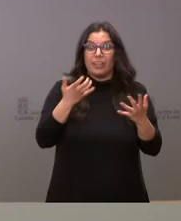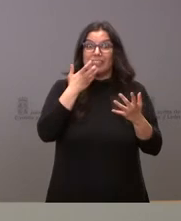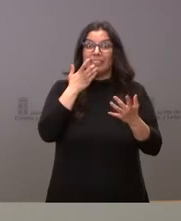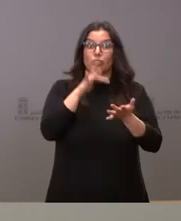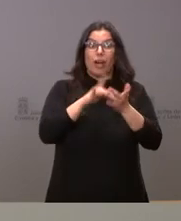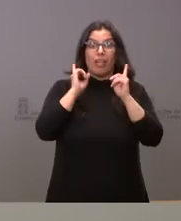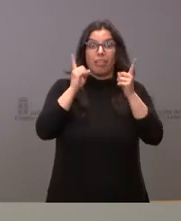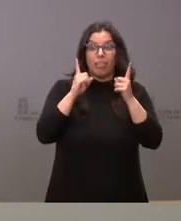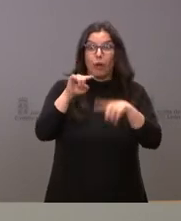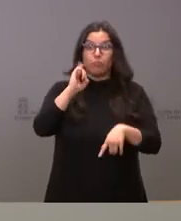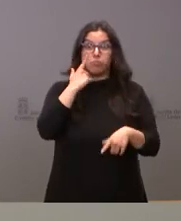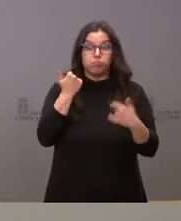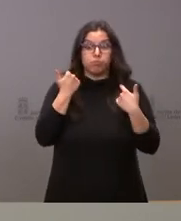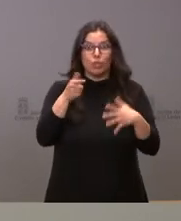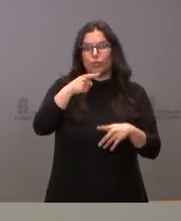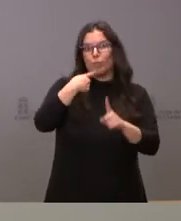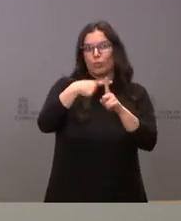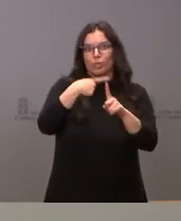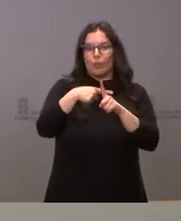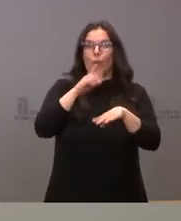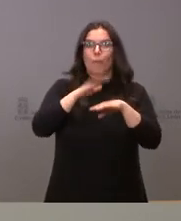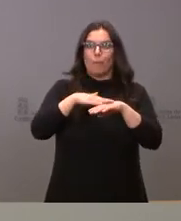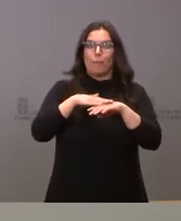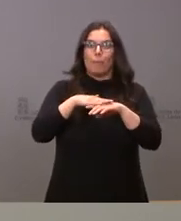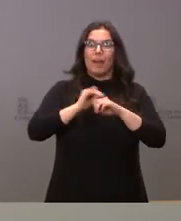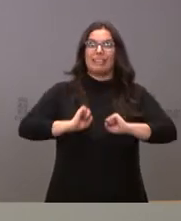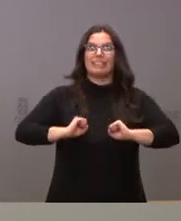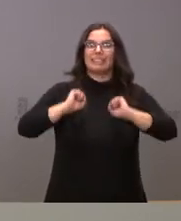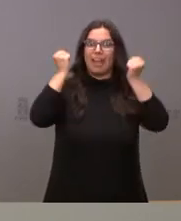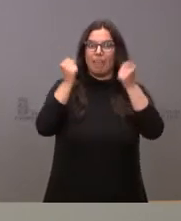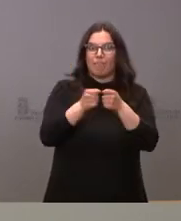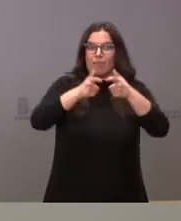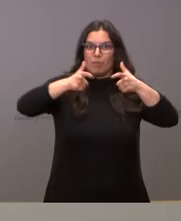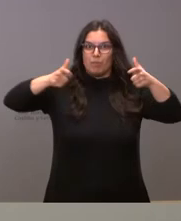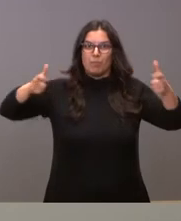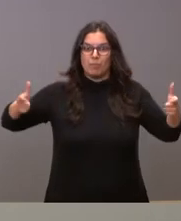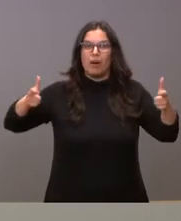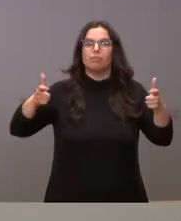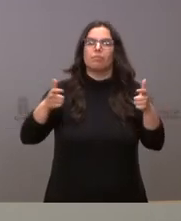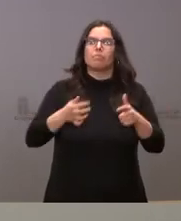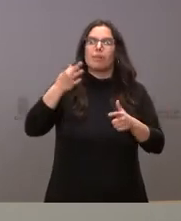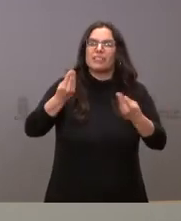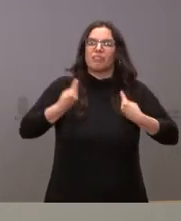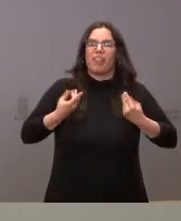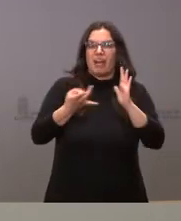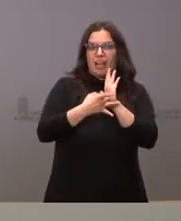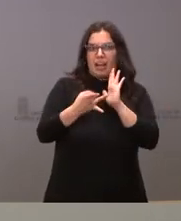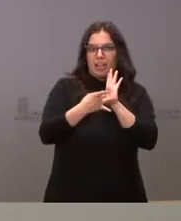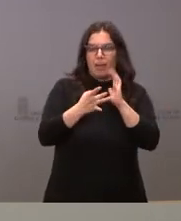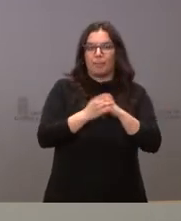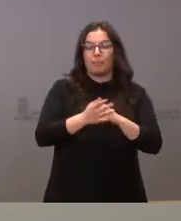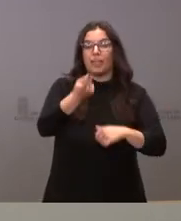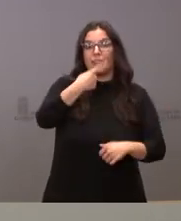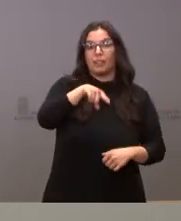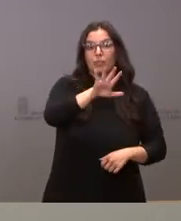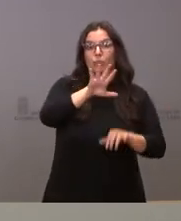muy positivo de cara a seguir aumentando esa esperanza de vida y esa esperanza de vida con calidad. En 158